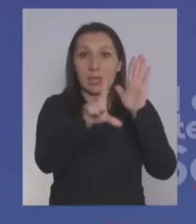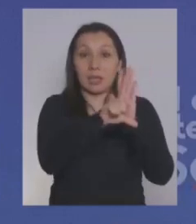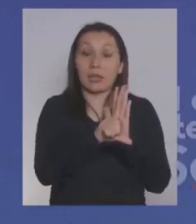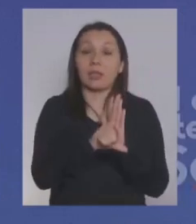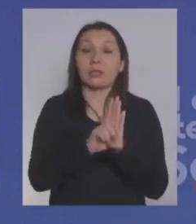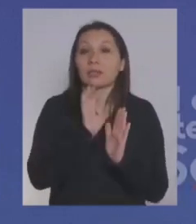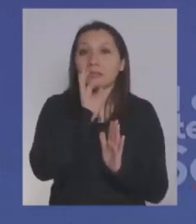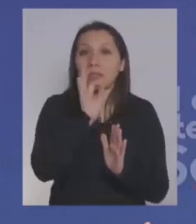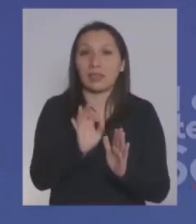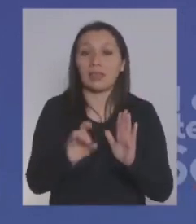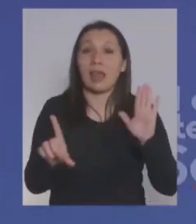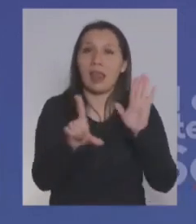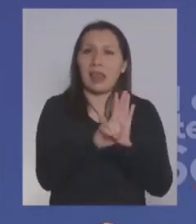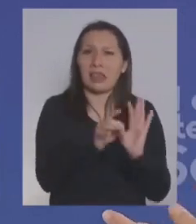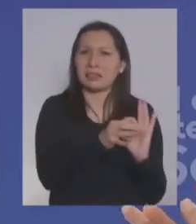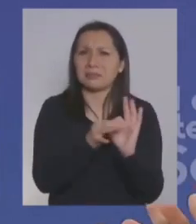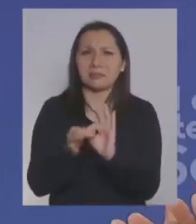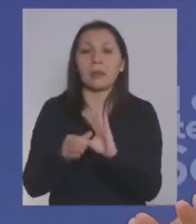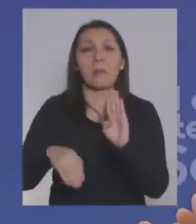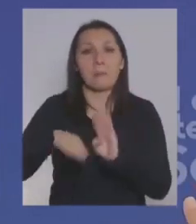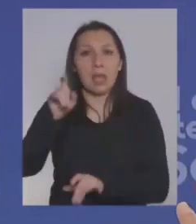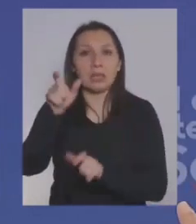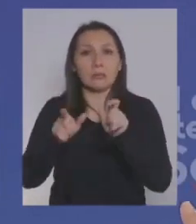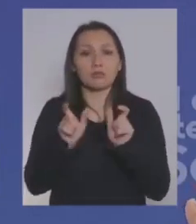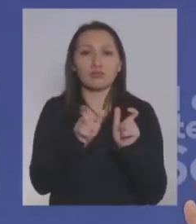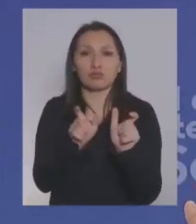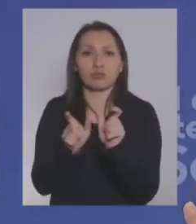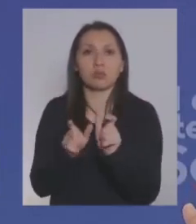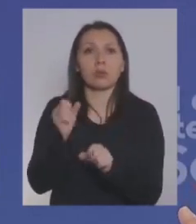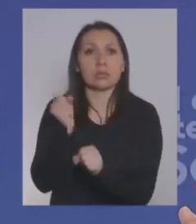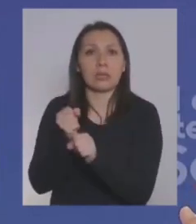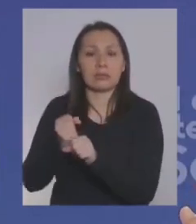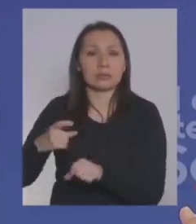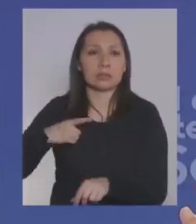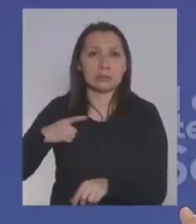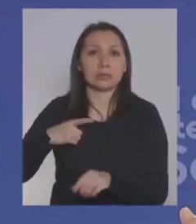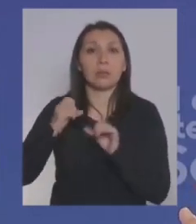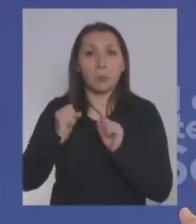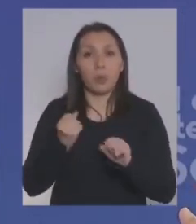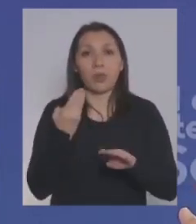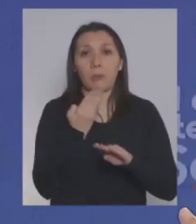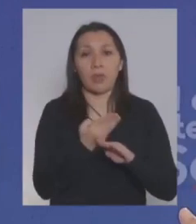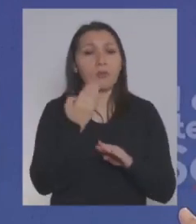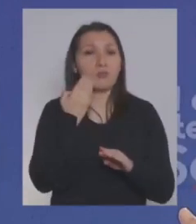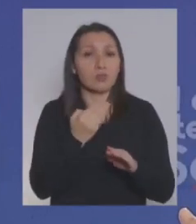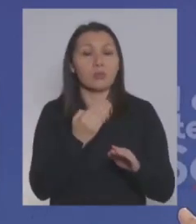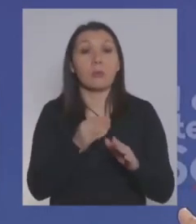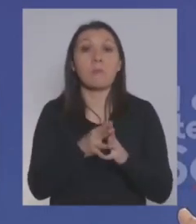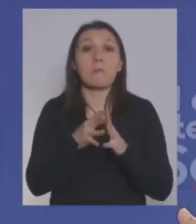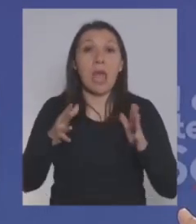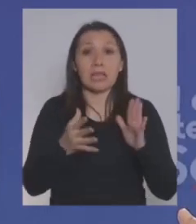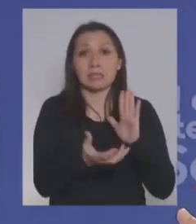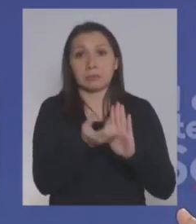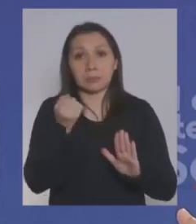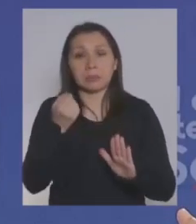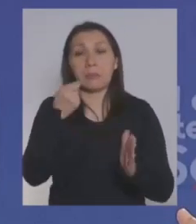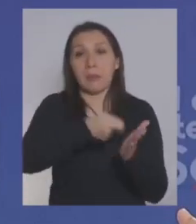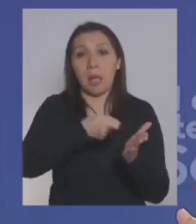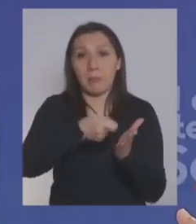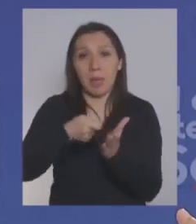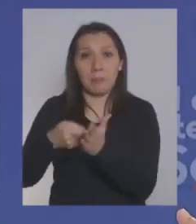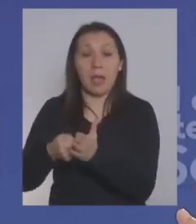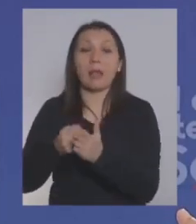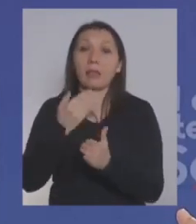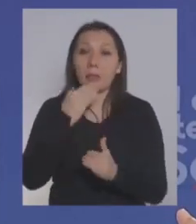Y estamos hablando con esta ley de que haya más personas protegidas del empleo, que puedan acceder, que haya más giros, y que además